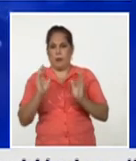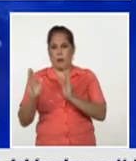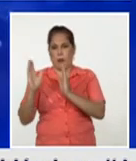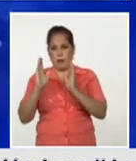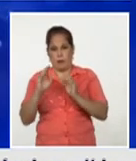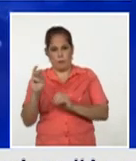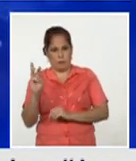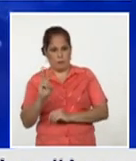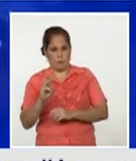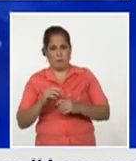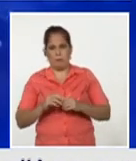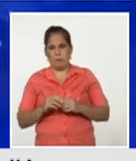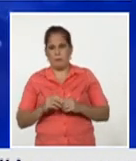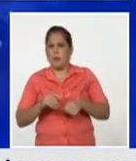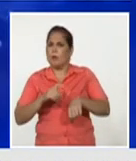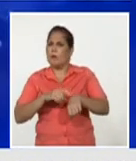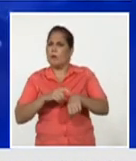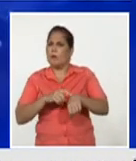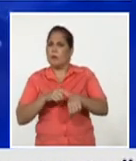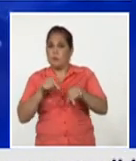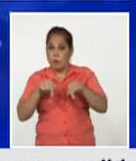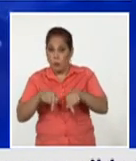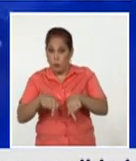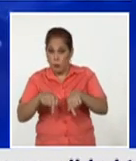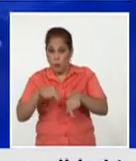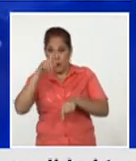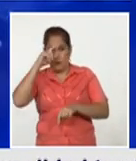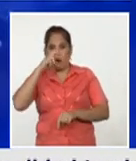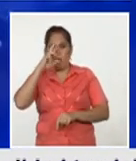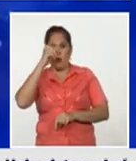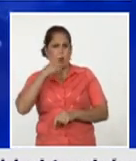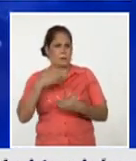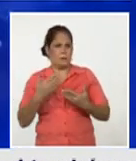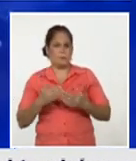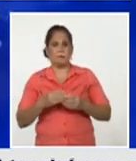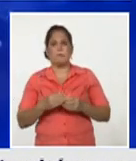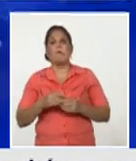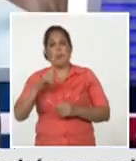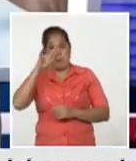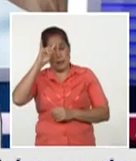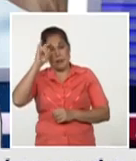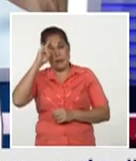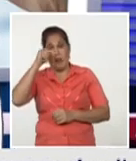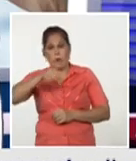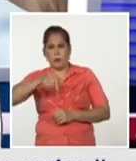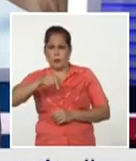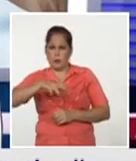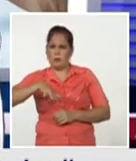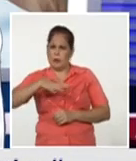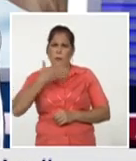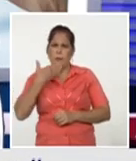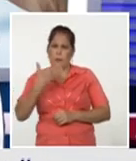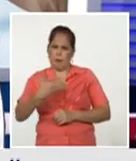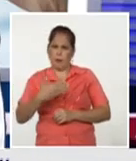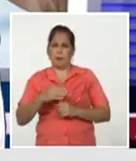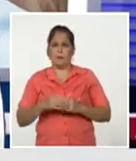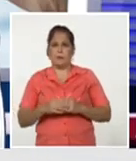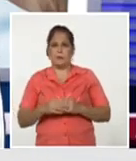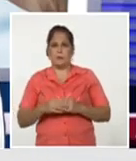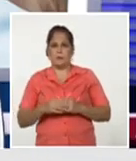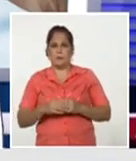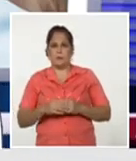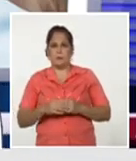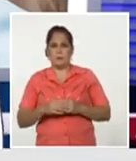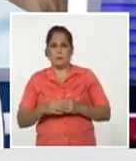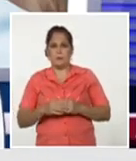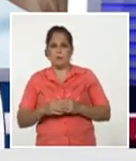clínicos ¿en qué momento nos encontramos con Soberana 02? Yo creo que vale la pena que actualicemos sobre las generalidades de este